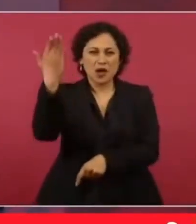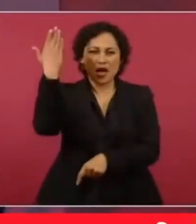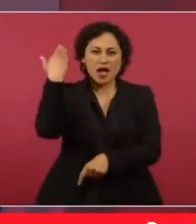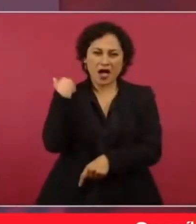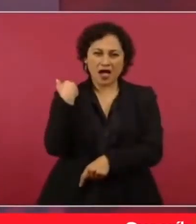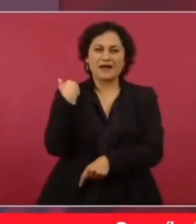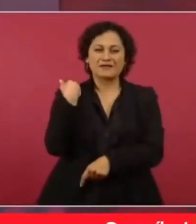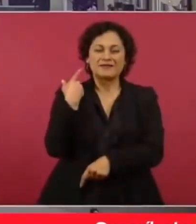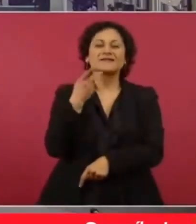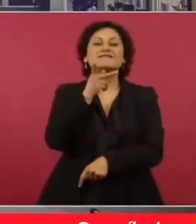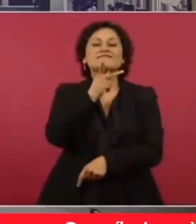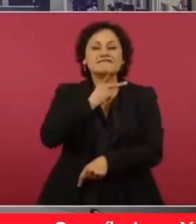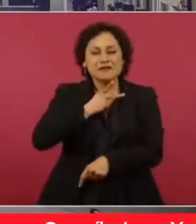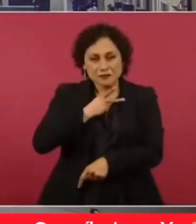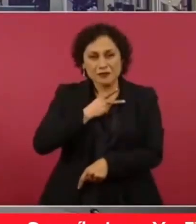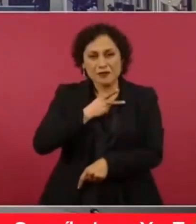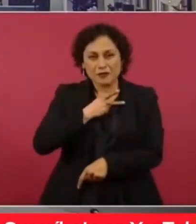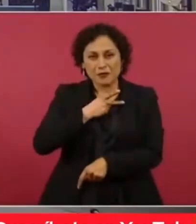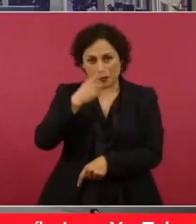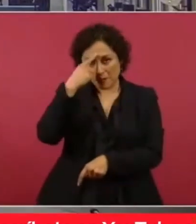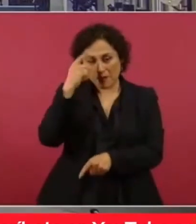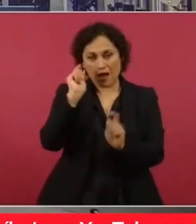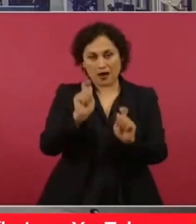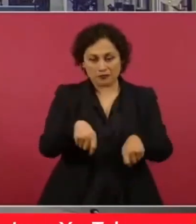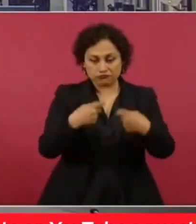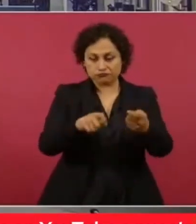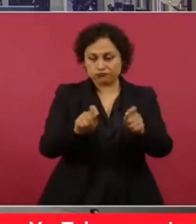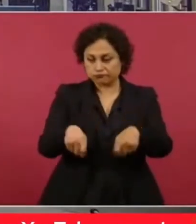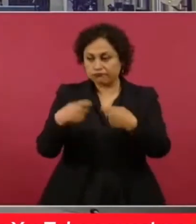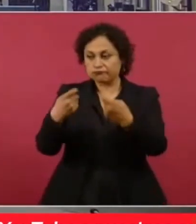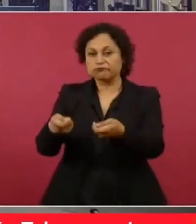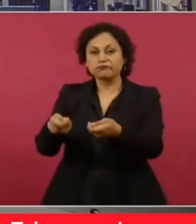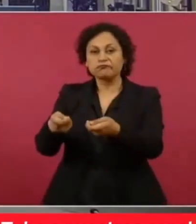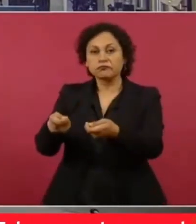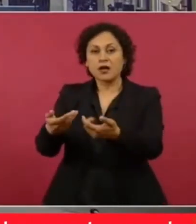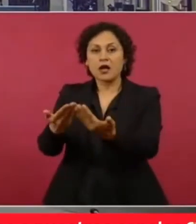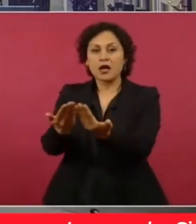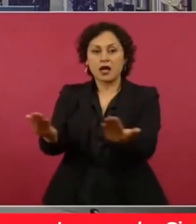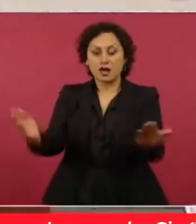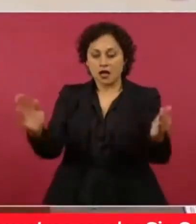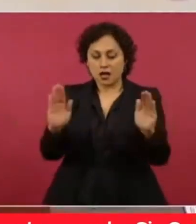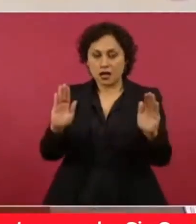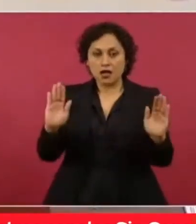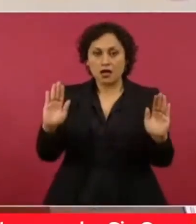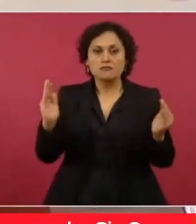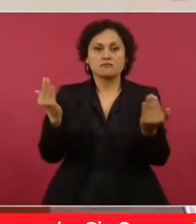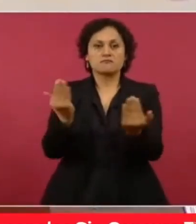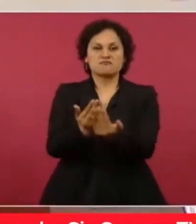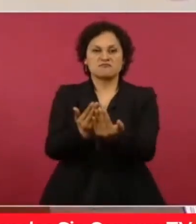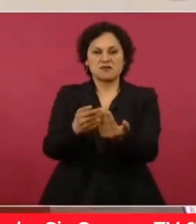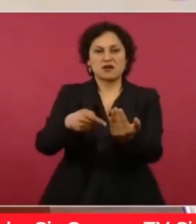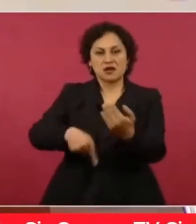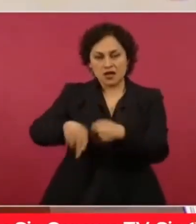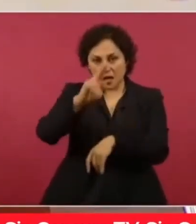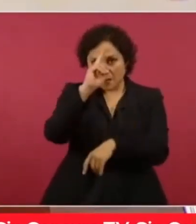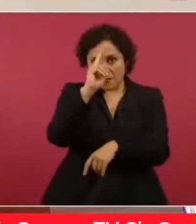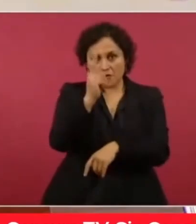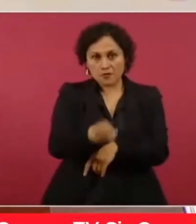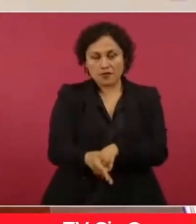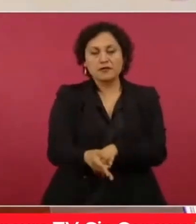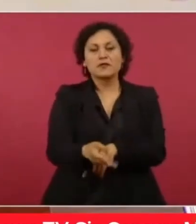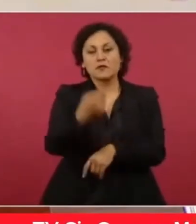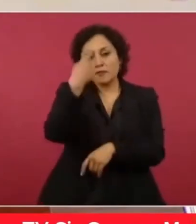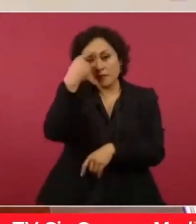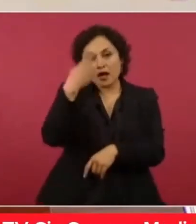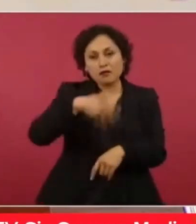zonas para la explotación del petróleo en suelo y en aguas someras.